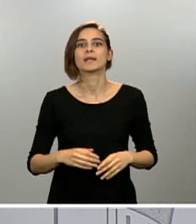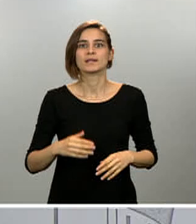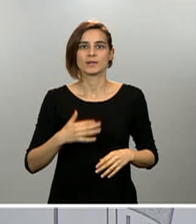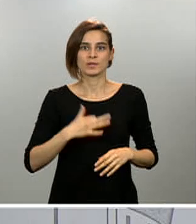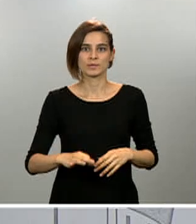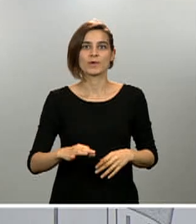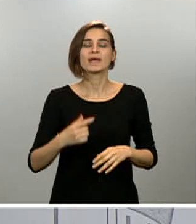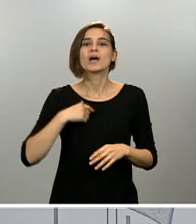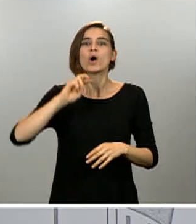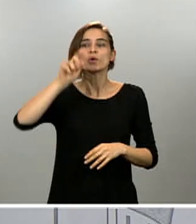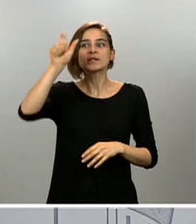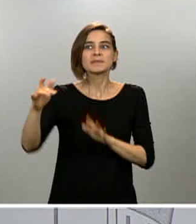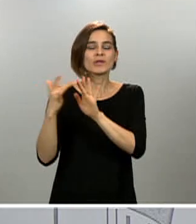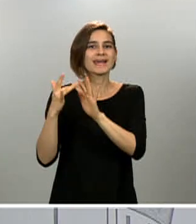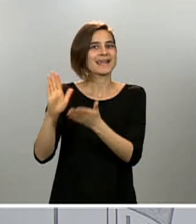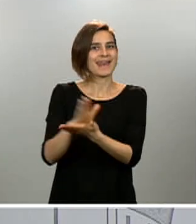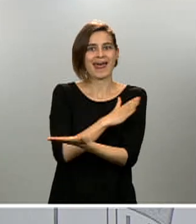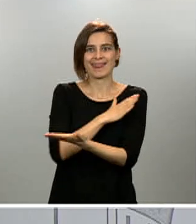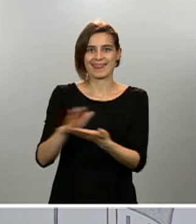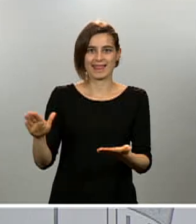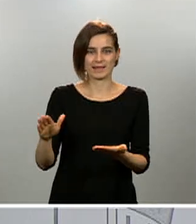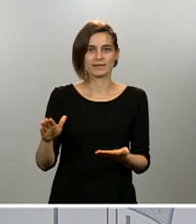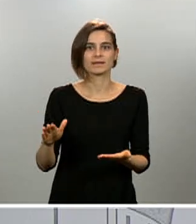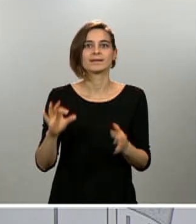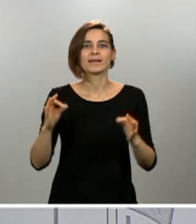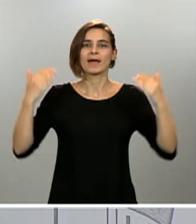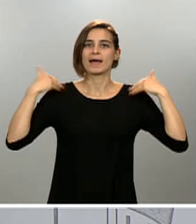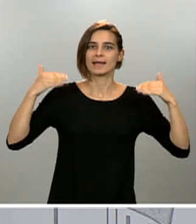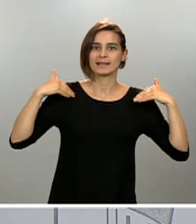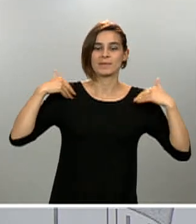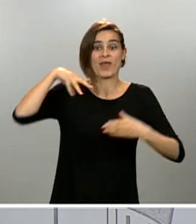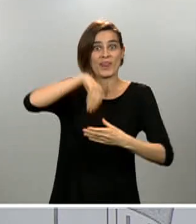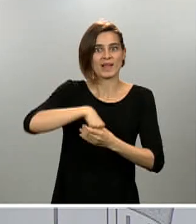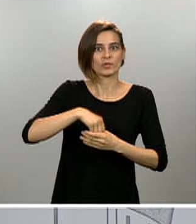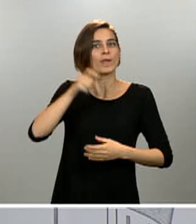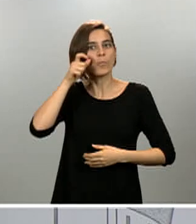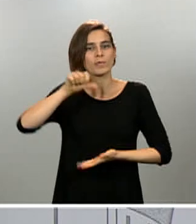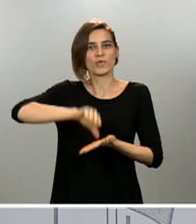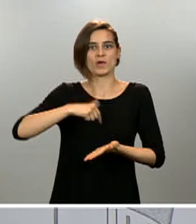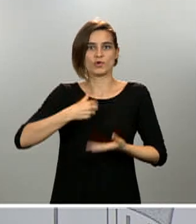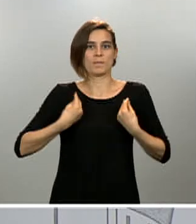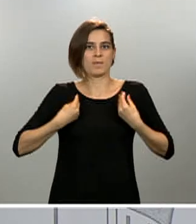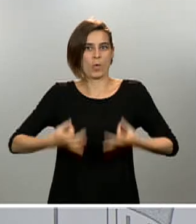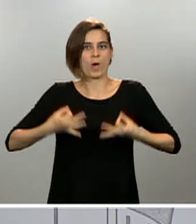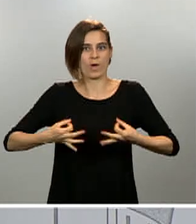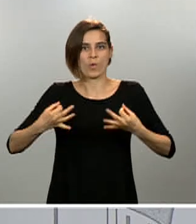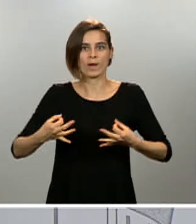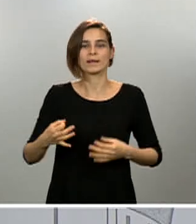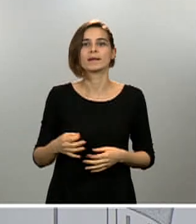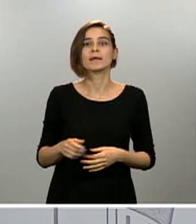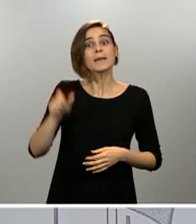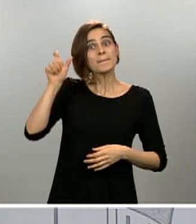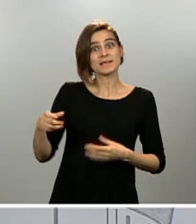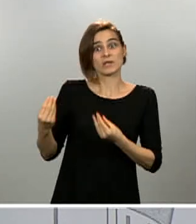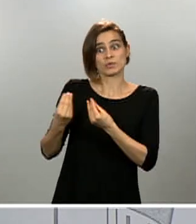y paseos con un conviviente. La actividad física en el propio municipio, los paseos con el conviviente a una distancia máxima de un kilómetro